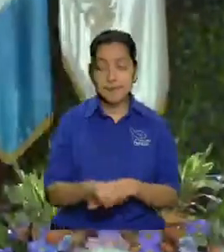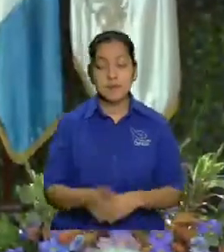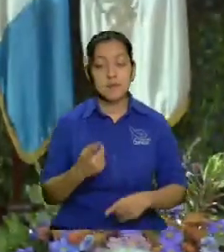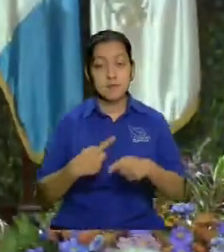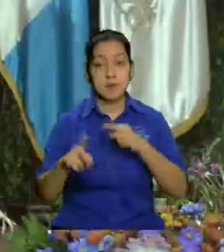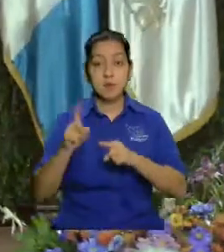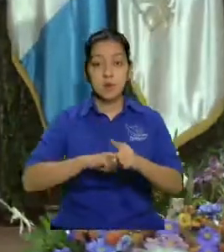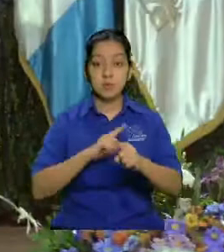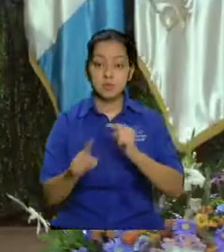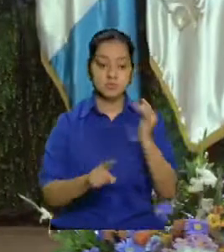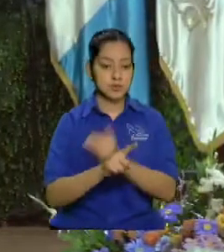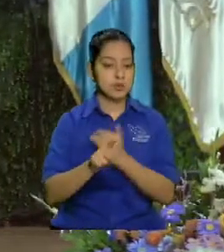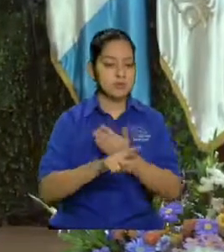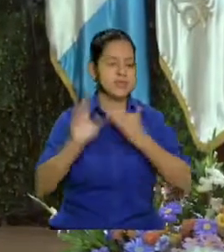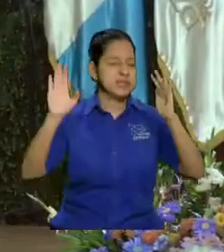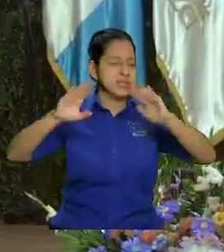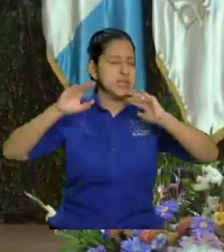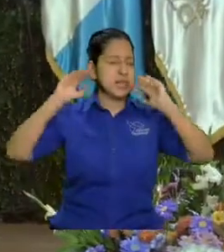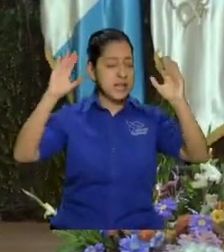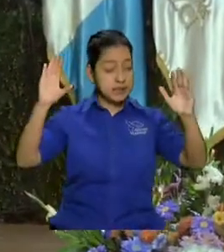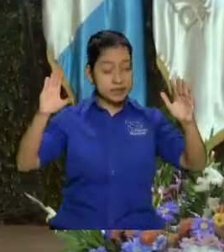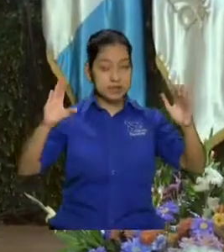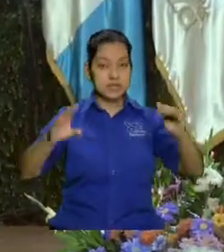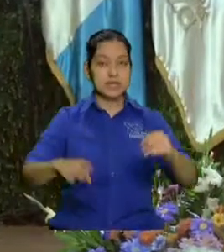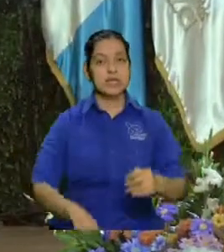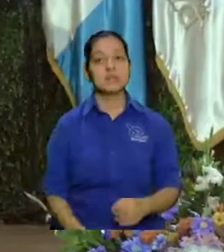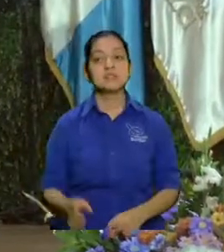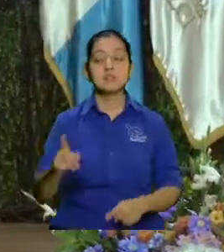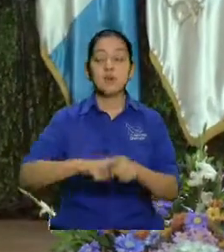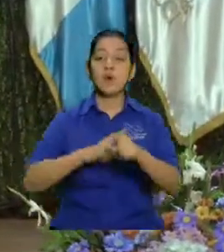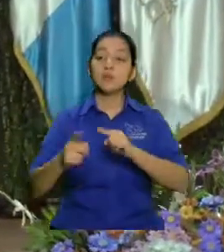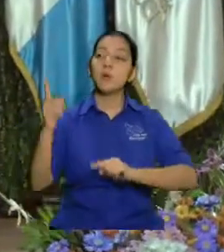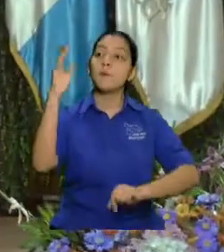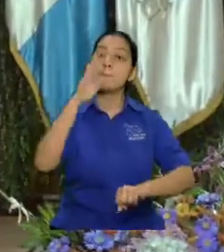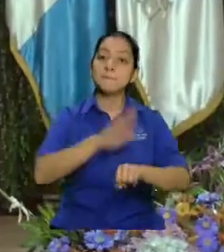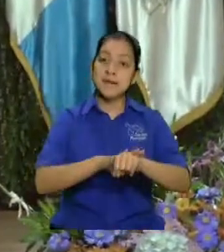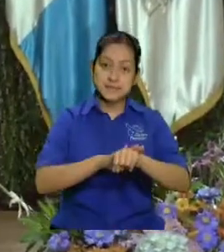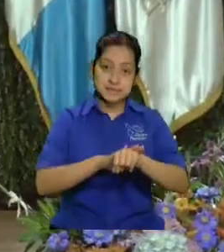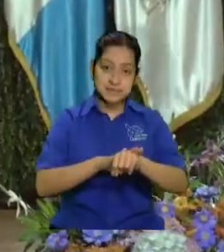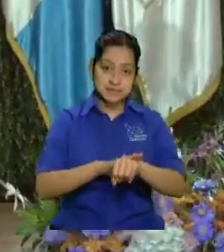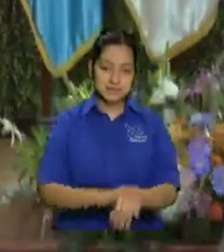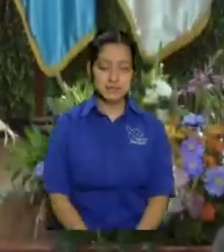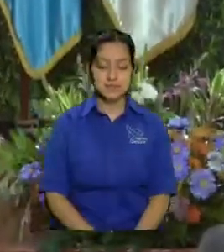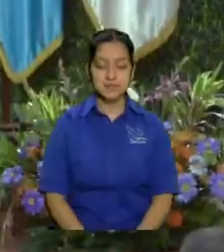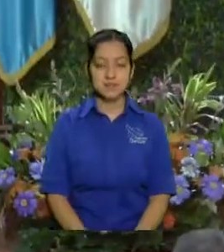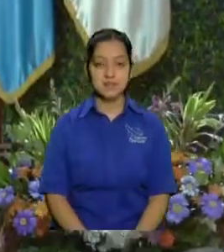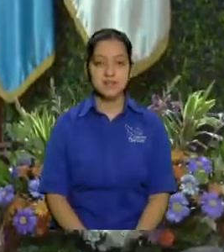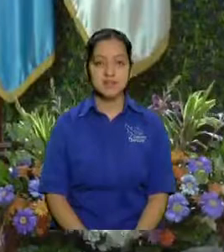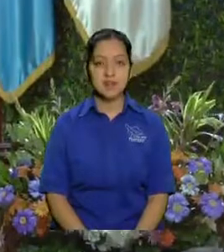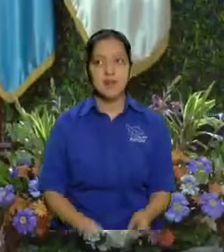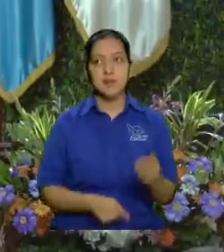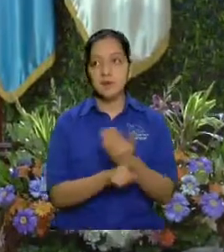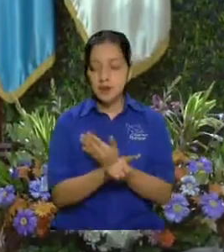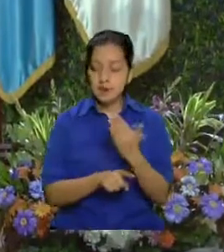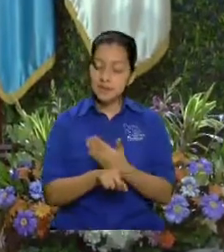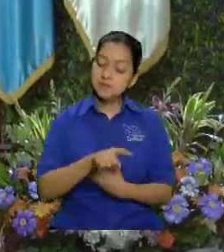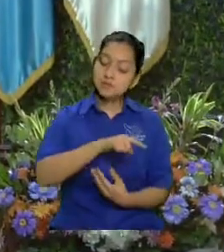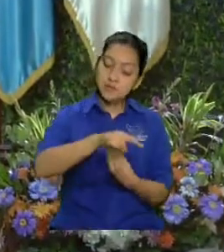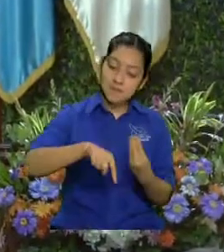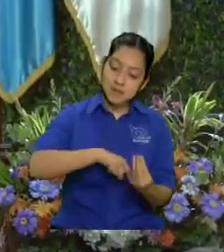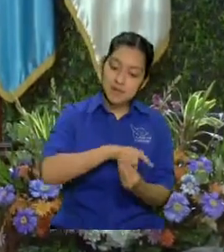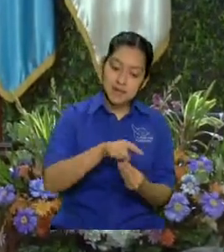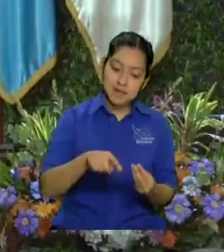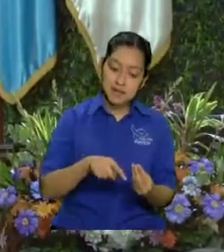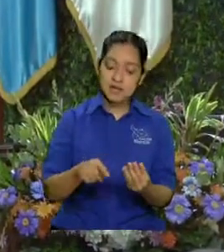cuando más importan cualquier tipo de problemas problemas entre la familia problemas con un hijo problemas de que hay amenazas de